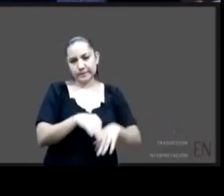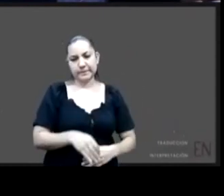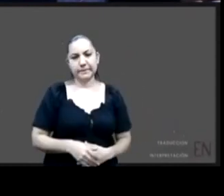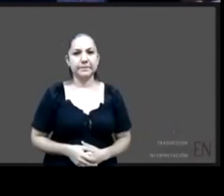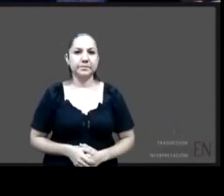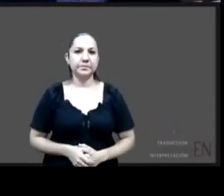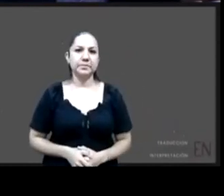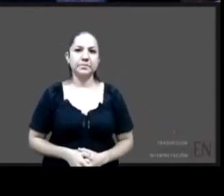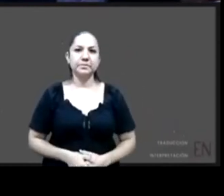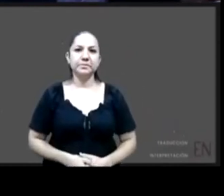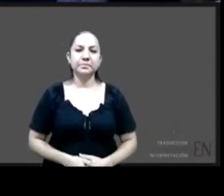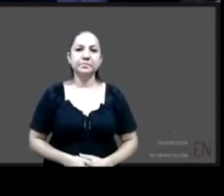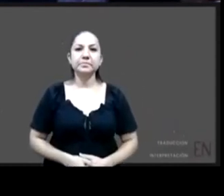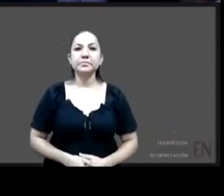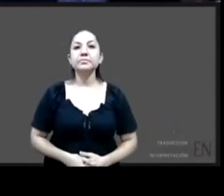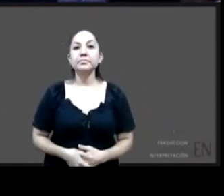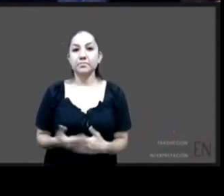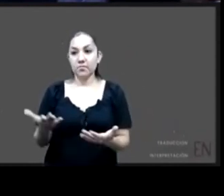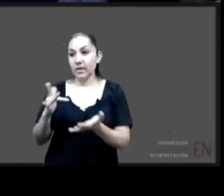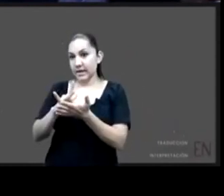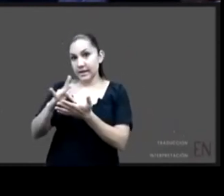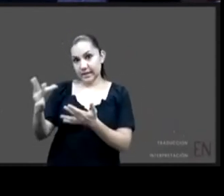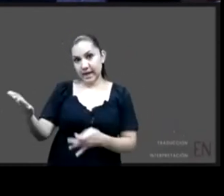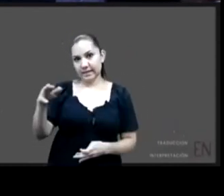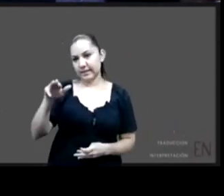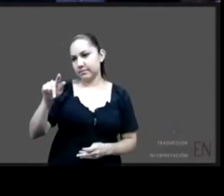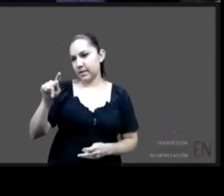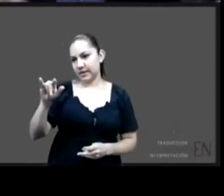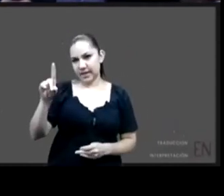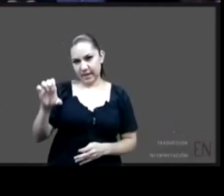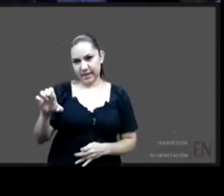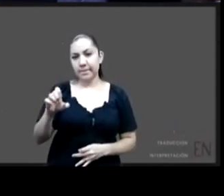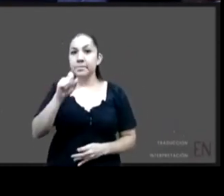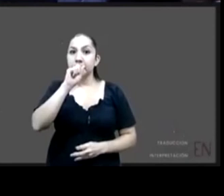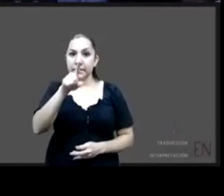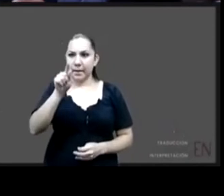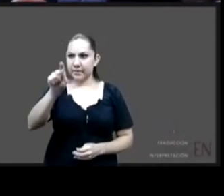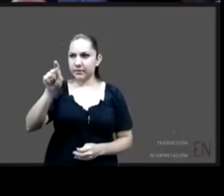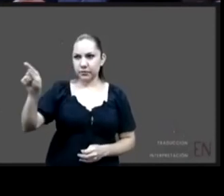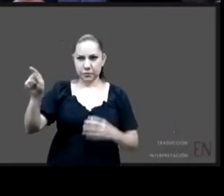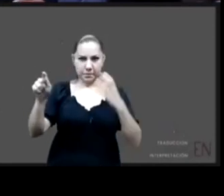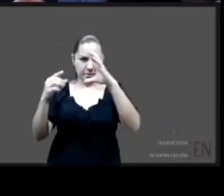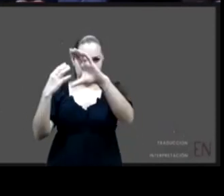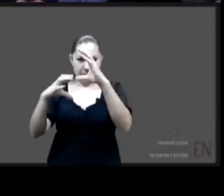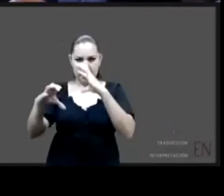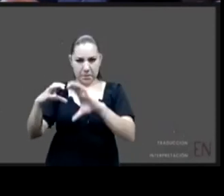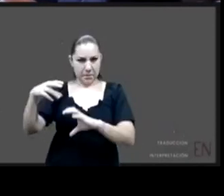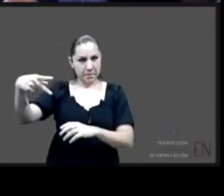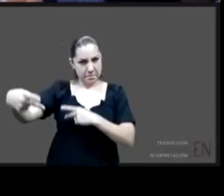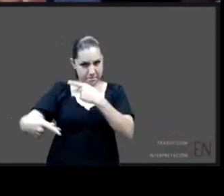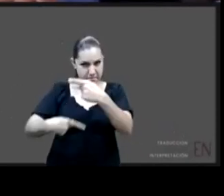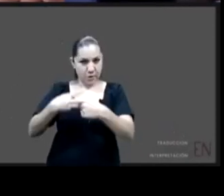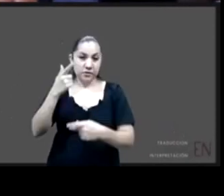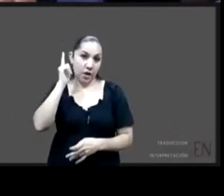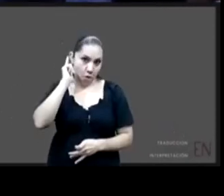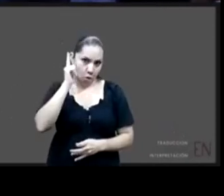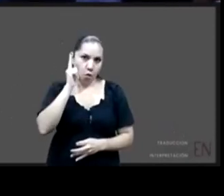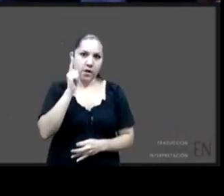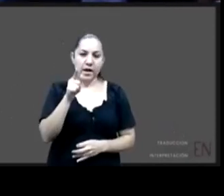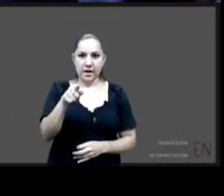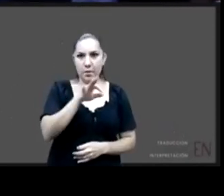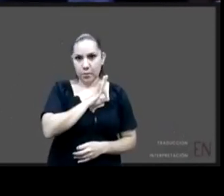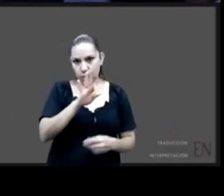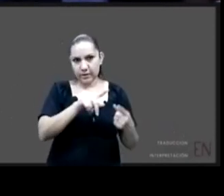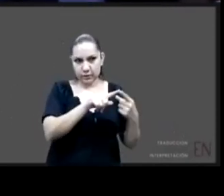muchas gracias Matilde nos preguntan y a ver si luego nos nos ayudan tú en ese lado